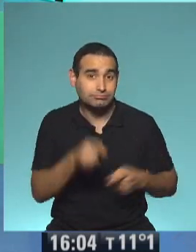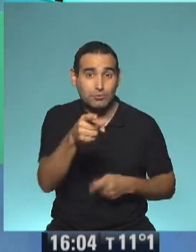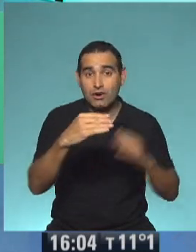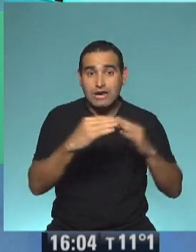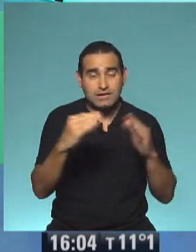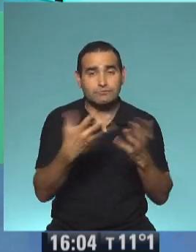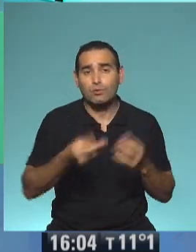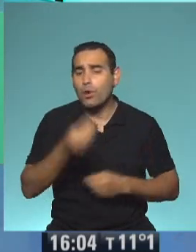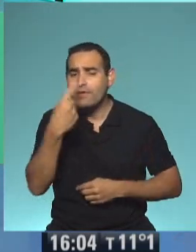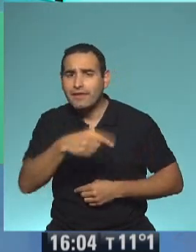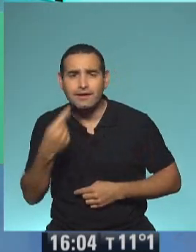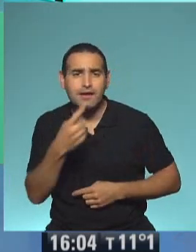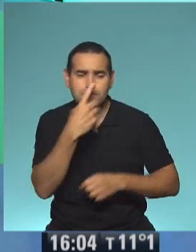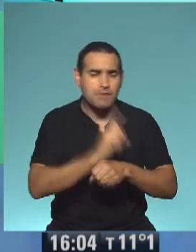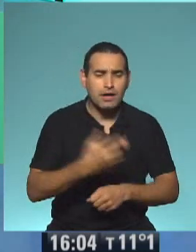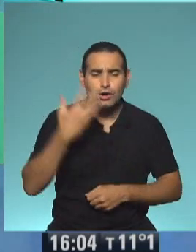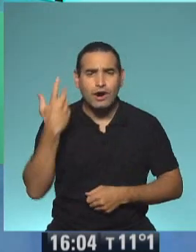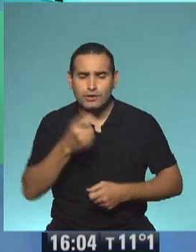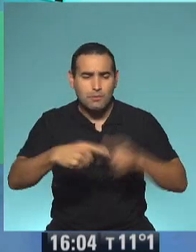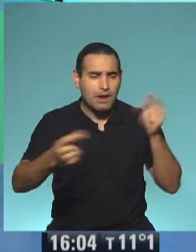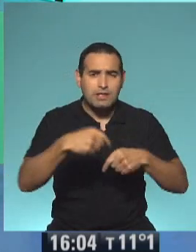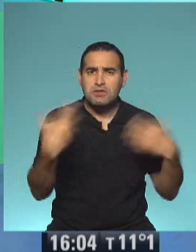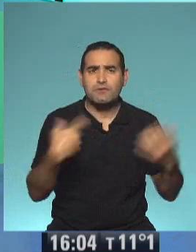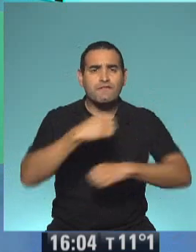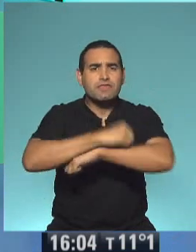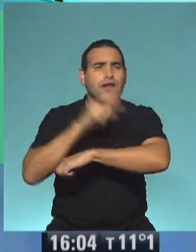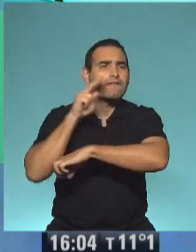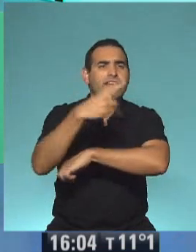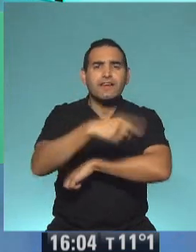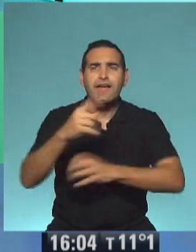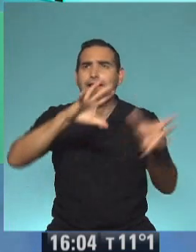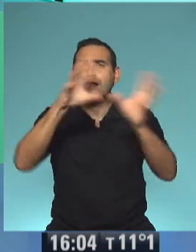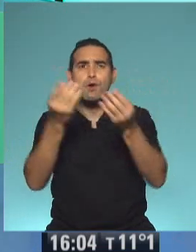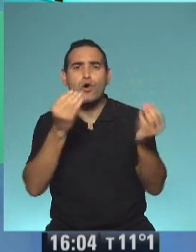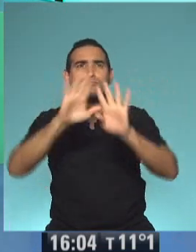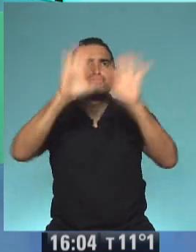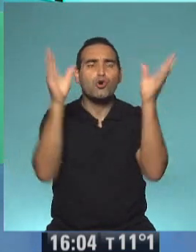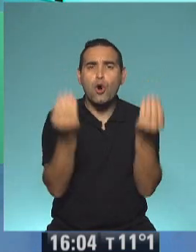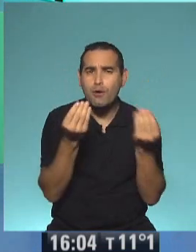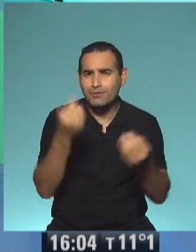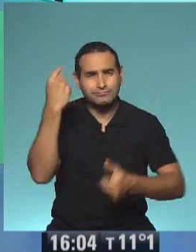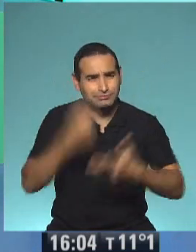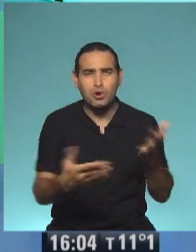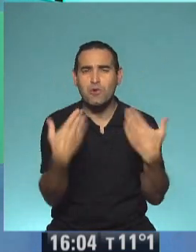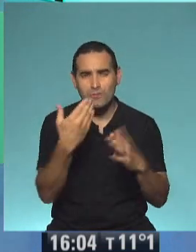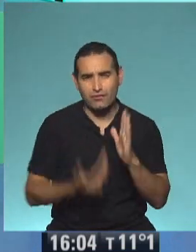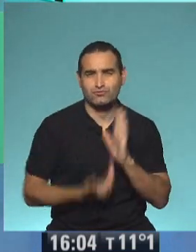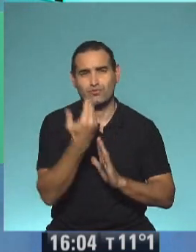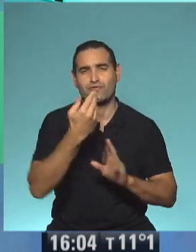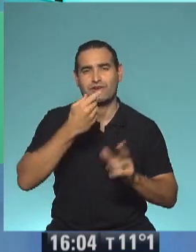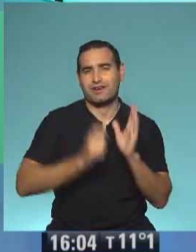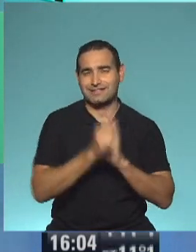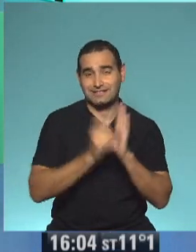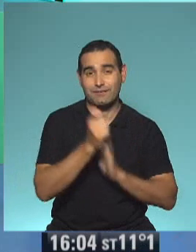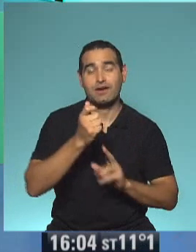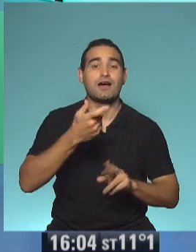lo que están merendando, sus mascotas, sus plantas, lo que ven por la ventana, cómo está el clima, cómo está el cielo, todo lo pueden subir a sus historias y etiquetar a